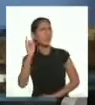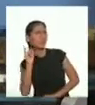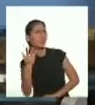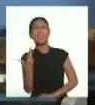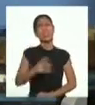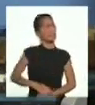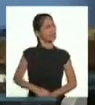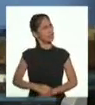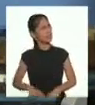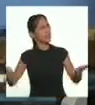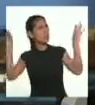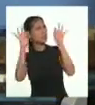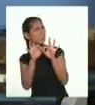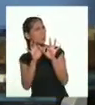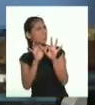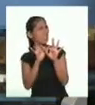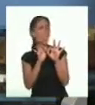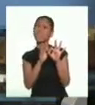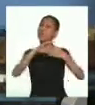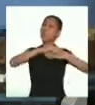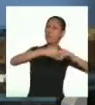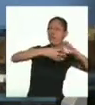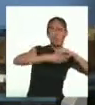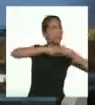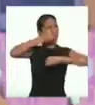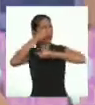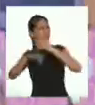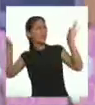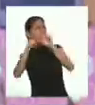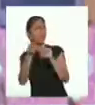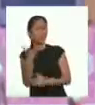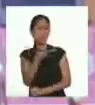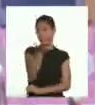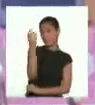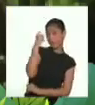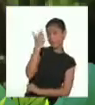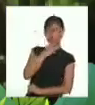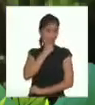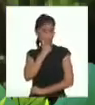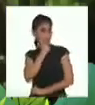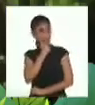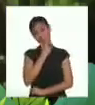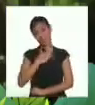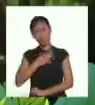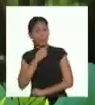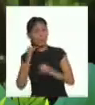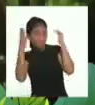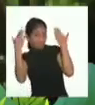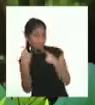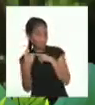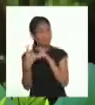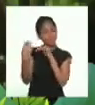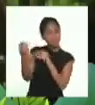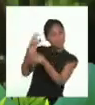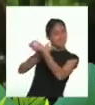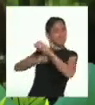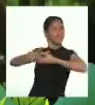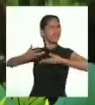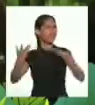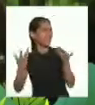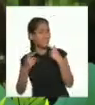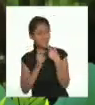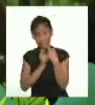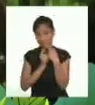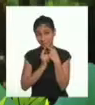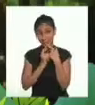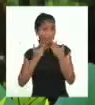cuál es la importancia de contar leyendas? ¿Ustedes qué creen? Hablando con mi abuelita, me dijo